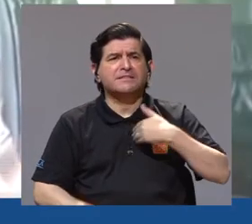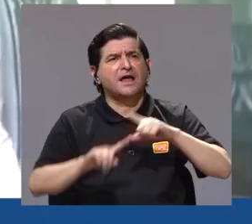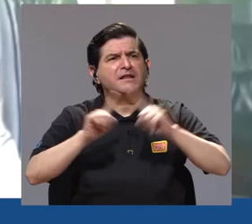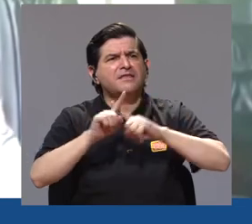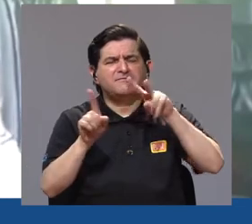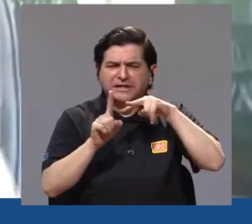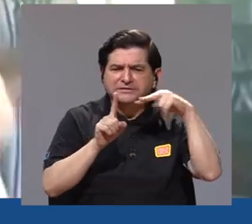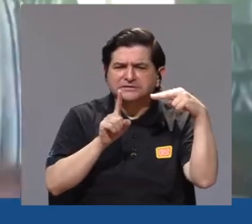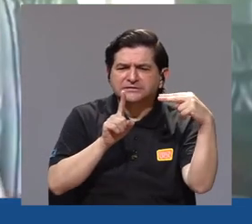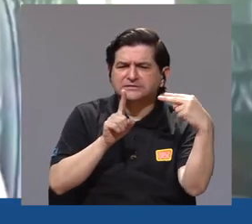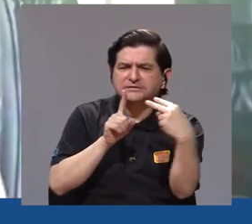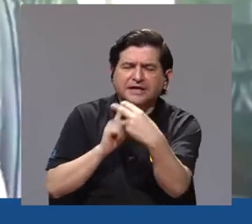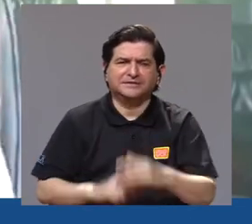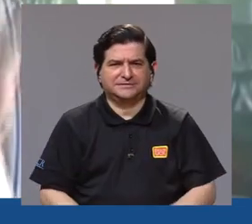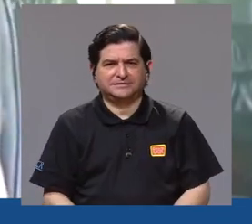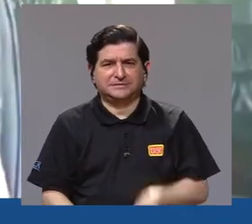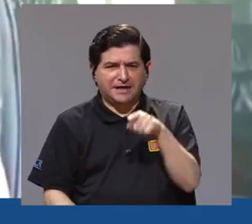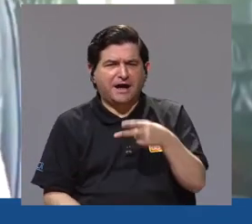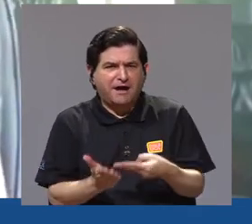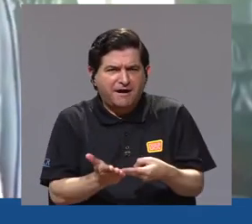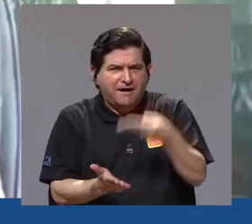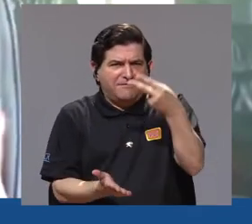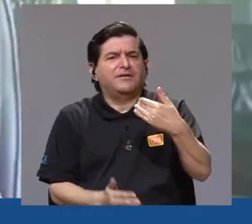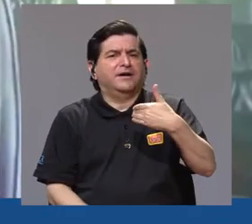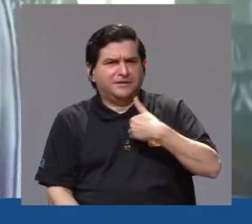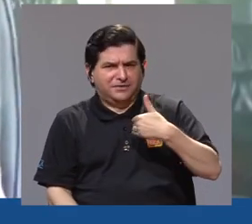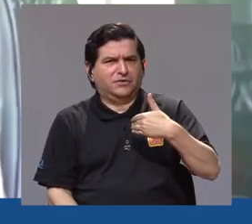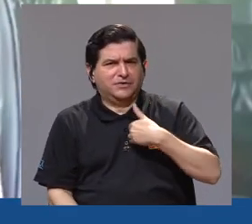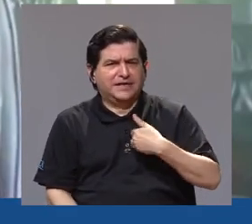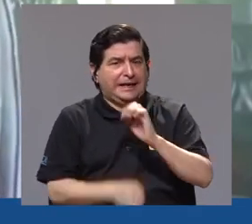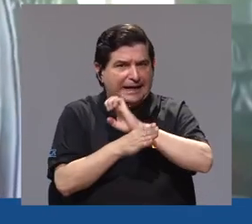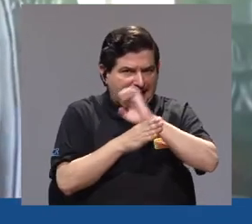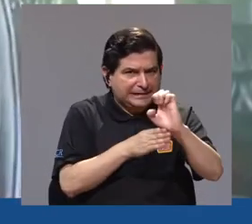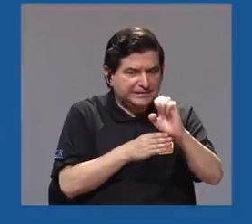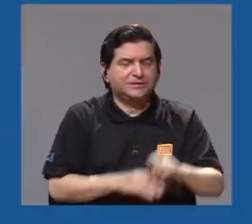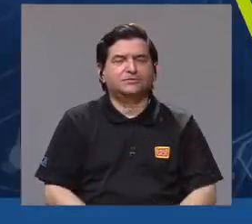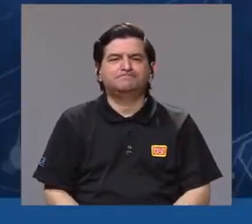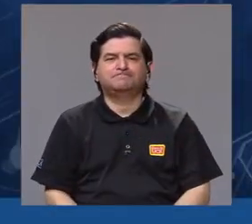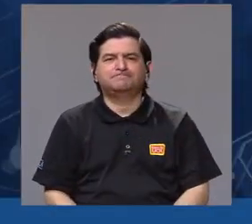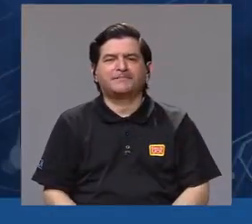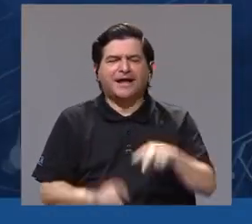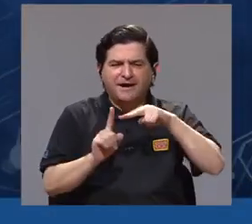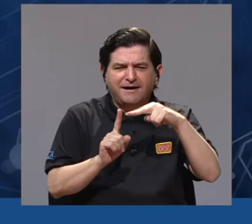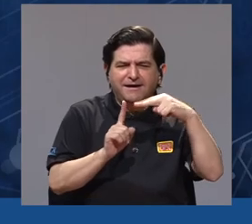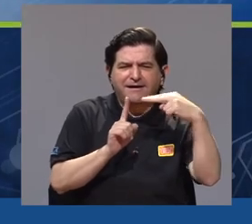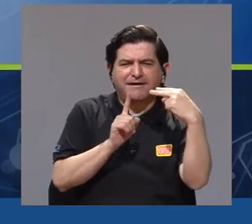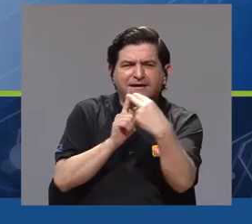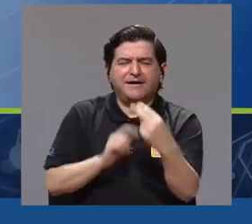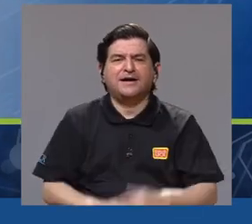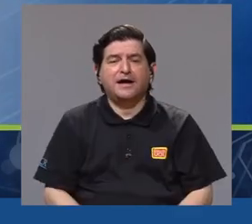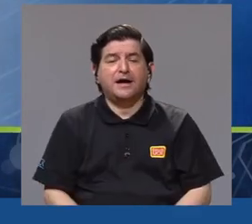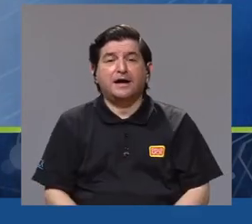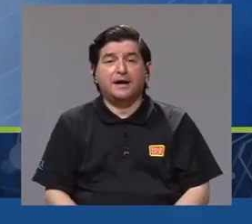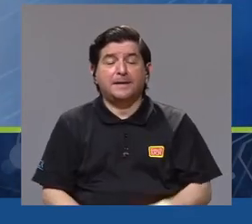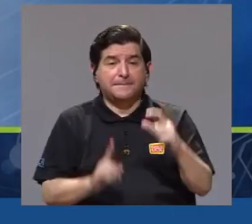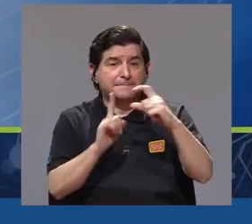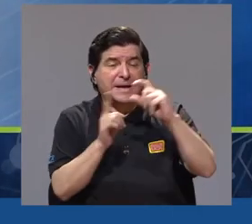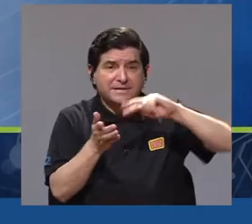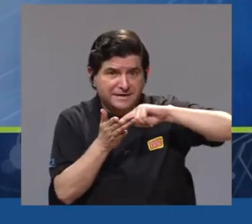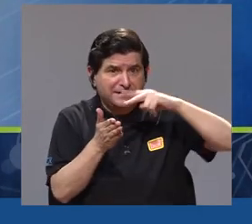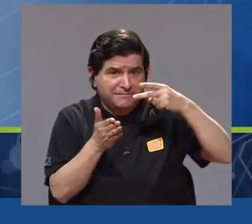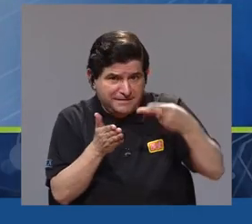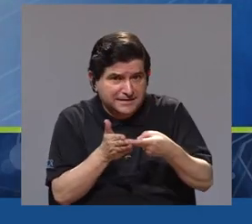tiene varias aristas hay un valor digamos ético. Bien, arista es un